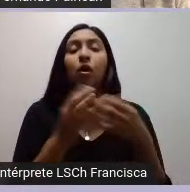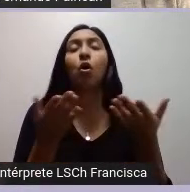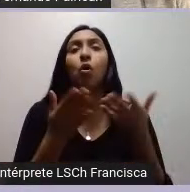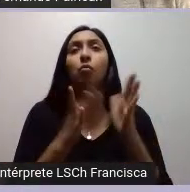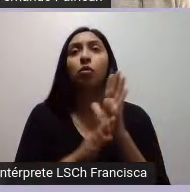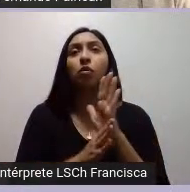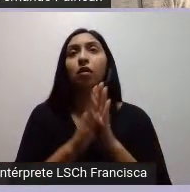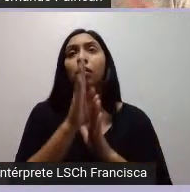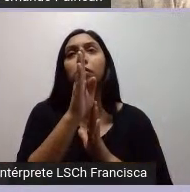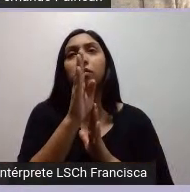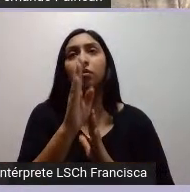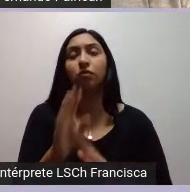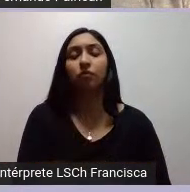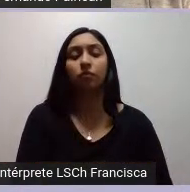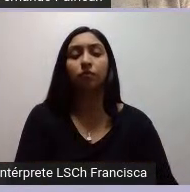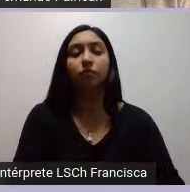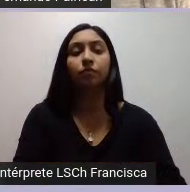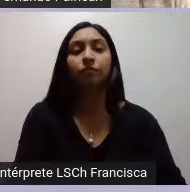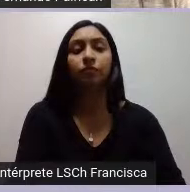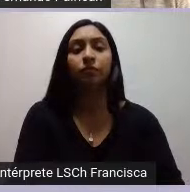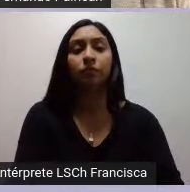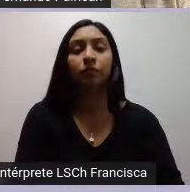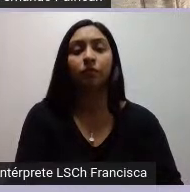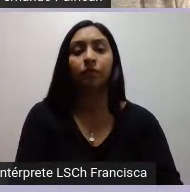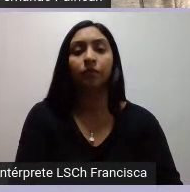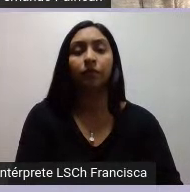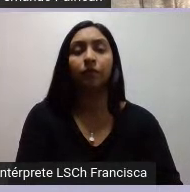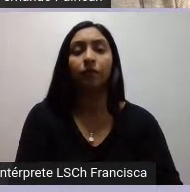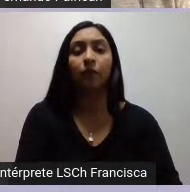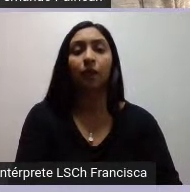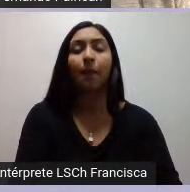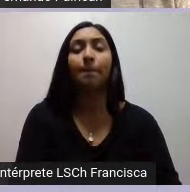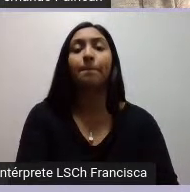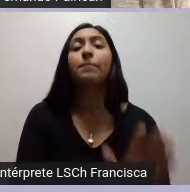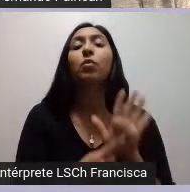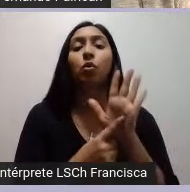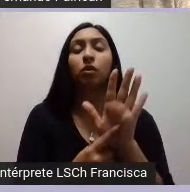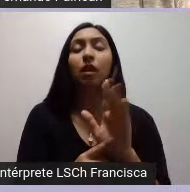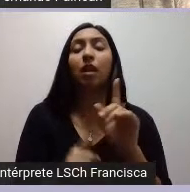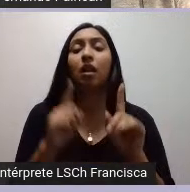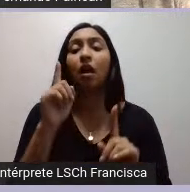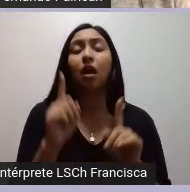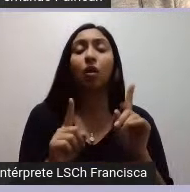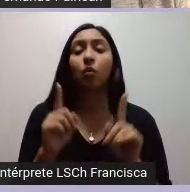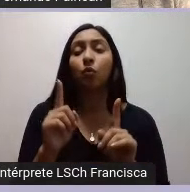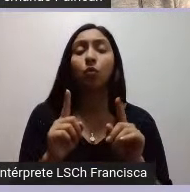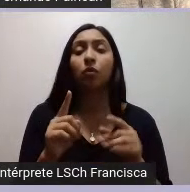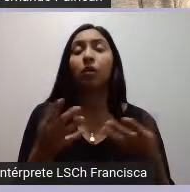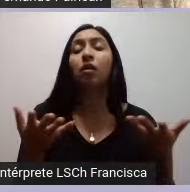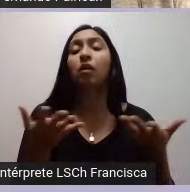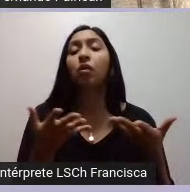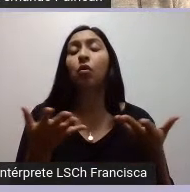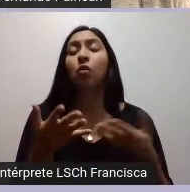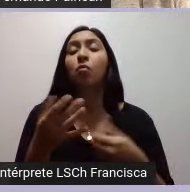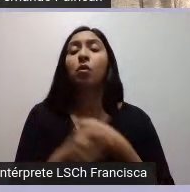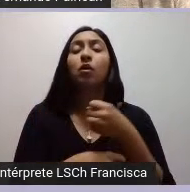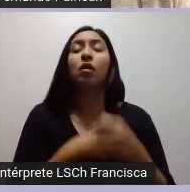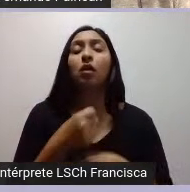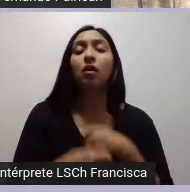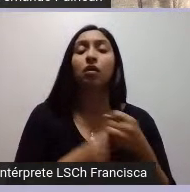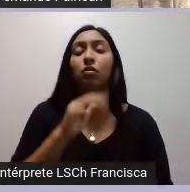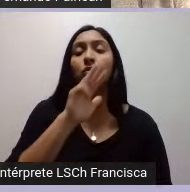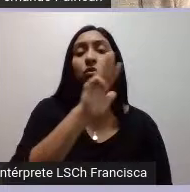ello solo mostrarles en algunas fuentes como en el año 93 ya está este debate sobre el control